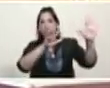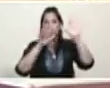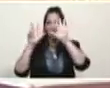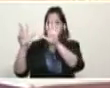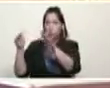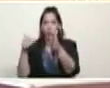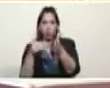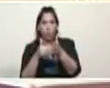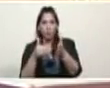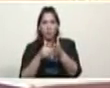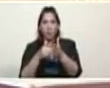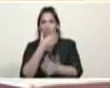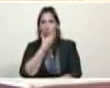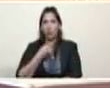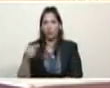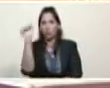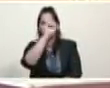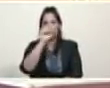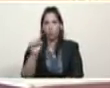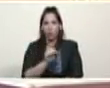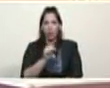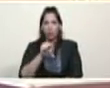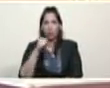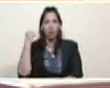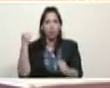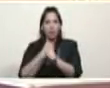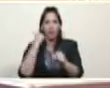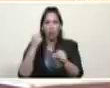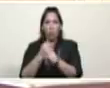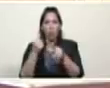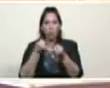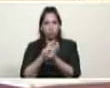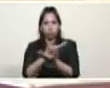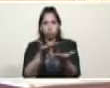bolívares soberanos para la clase trabajadora de Venezuela.